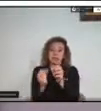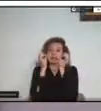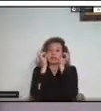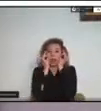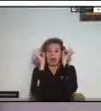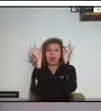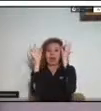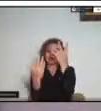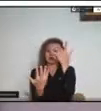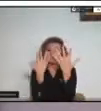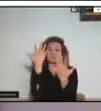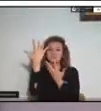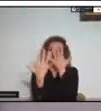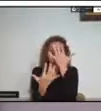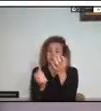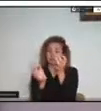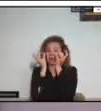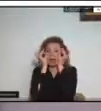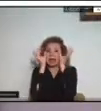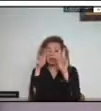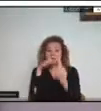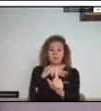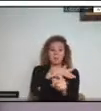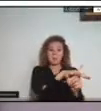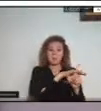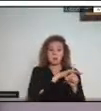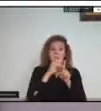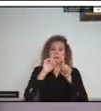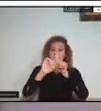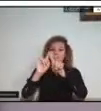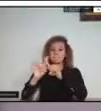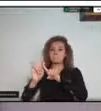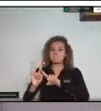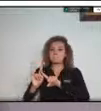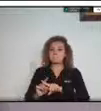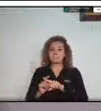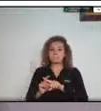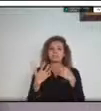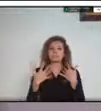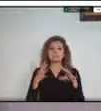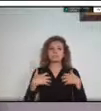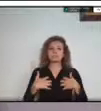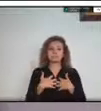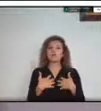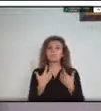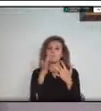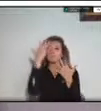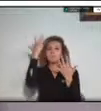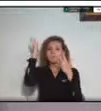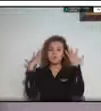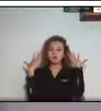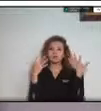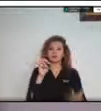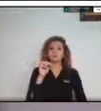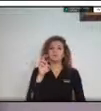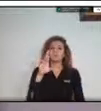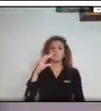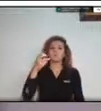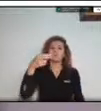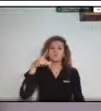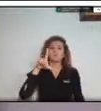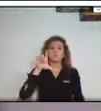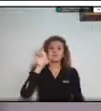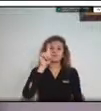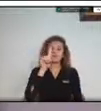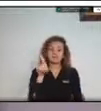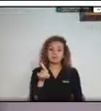afectando ecosistemas estratégicos y muy sensibles tales como bosque de galería y morichales generando impactos a los